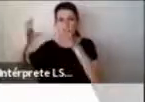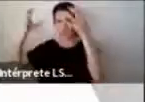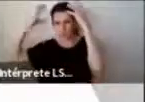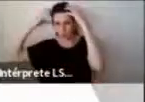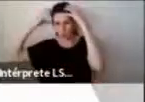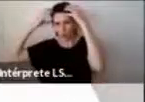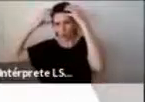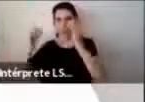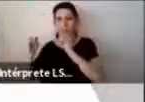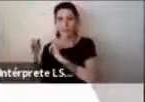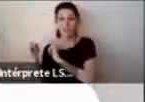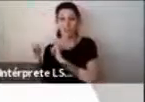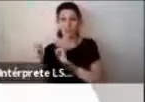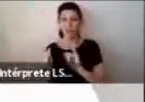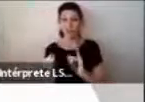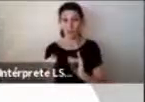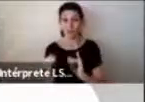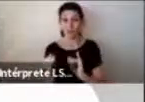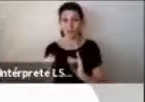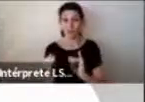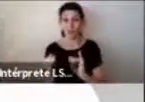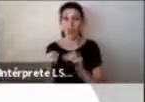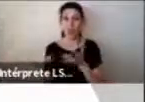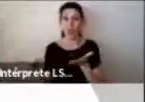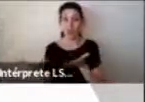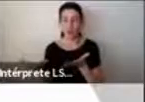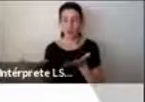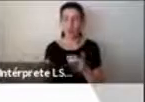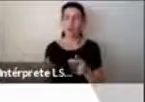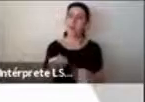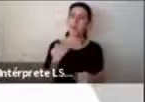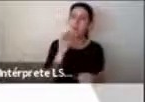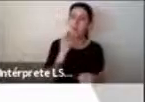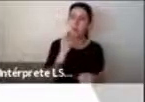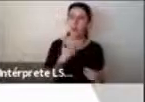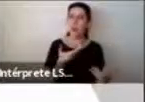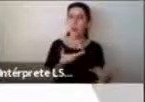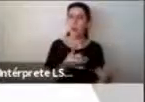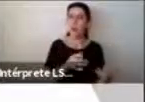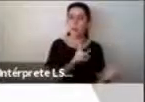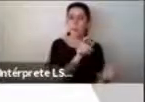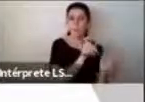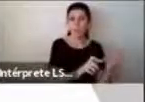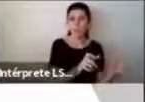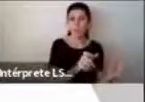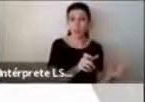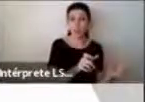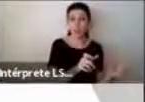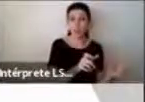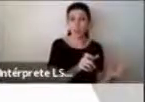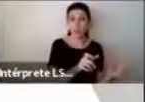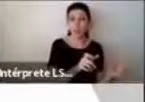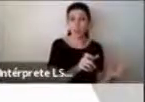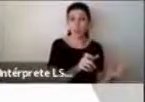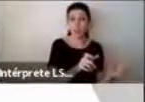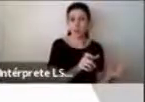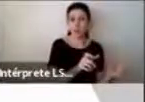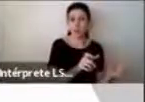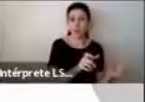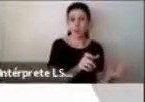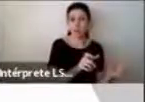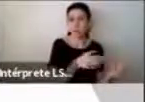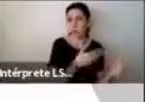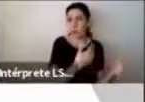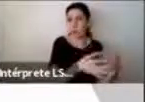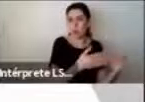cómo las otras personas pueden acercarse a la información de una forma más orgánica, que la mayoría de las